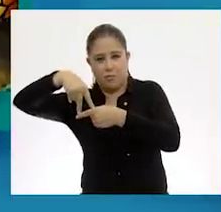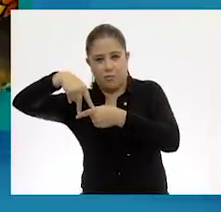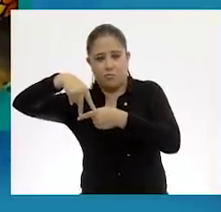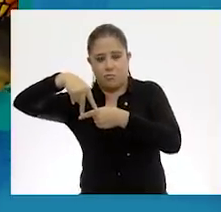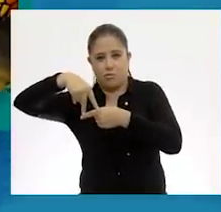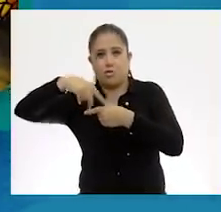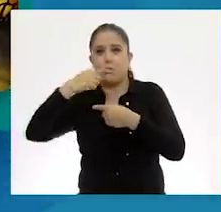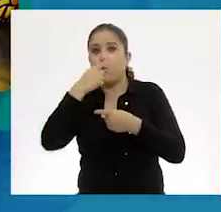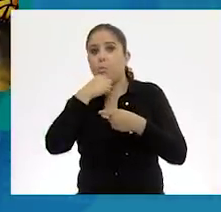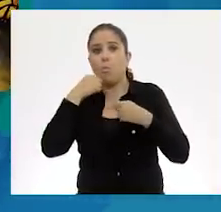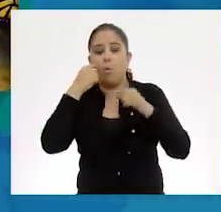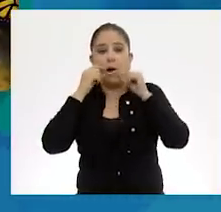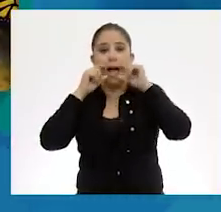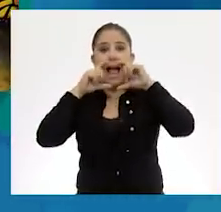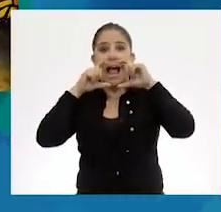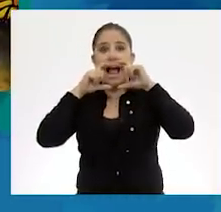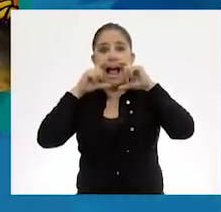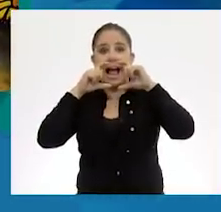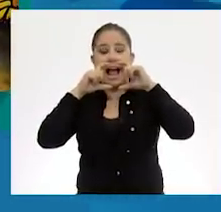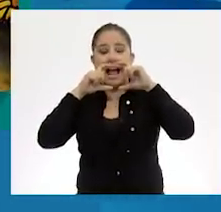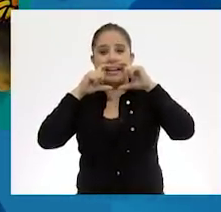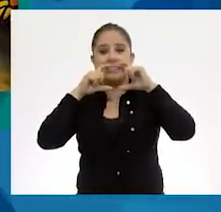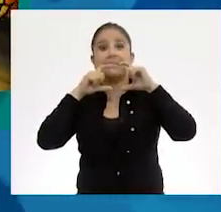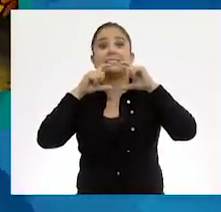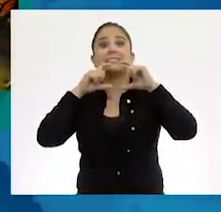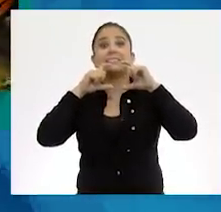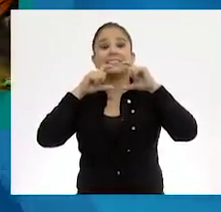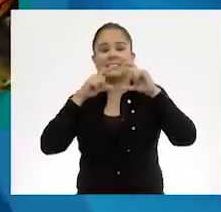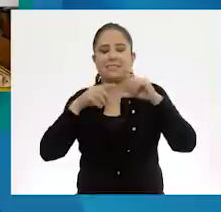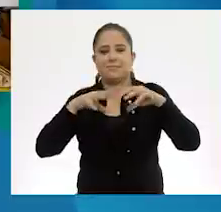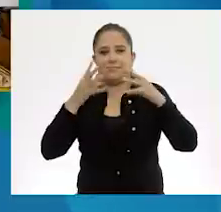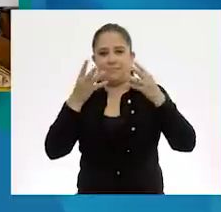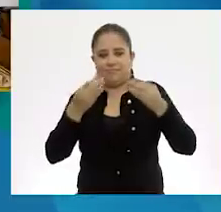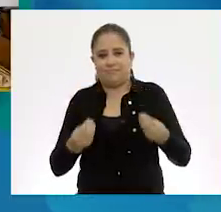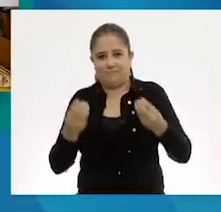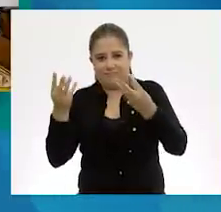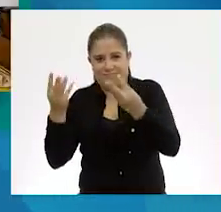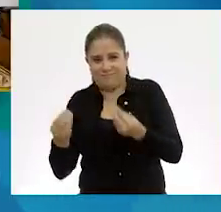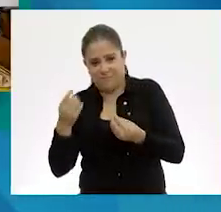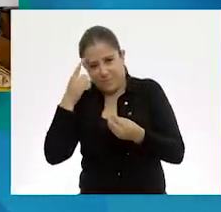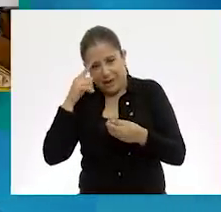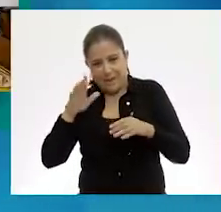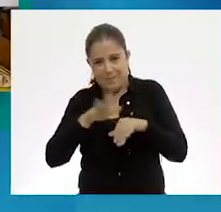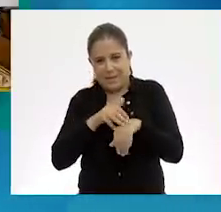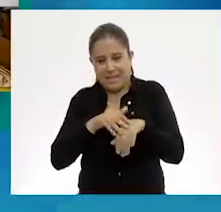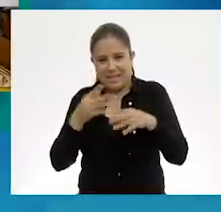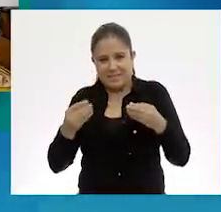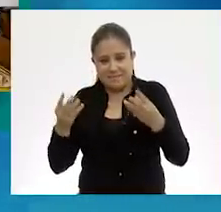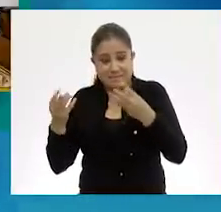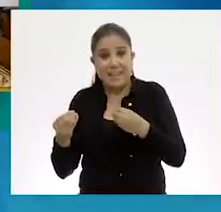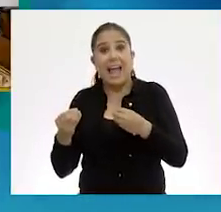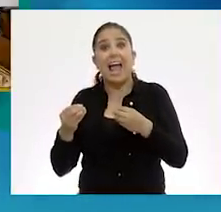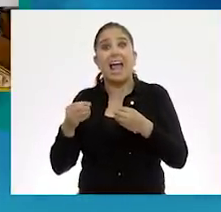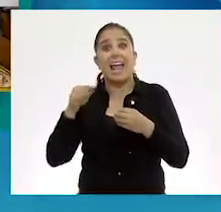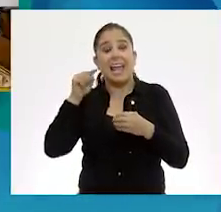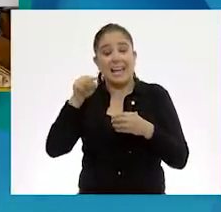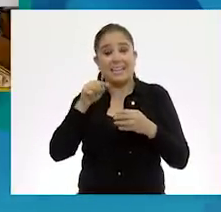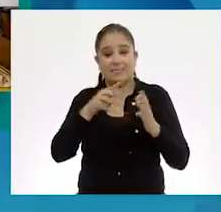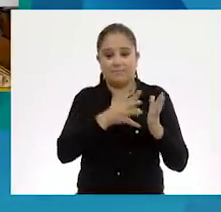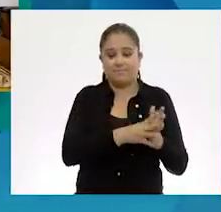hacer la boca abierta, y dos cilindritos. De esta manera, lo llevamos a